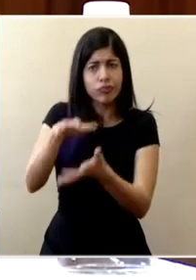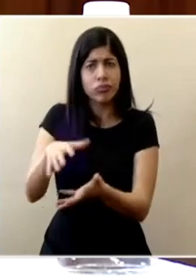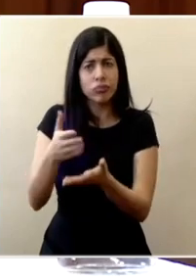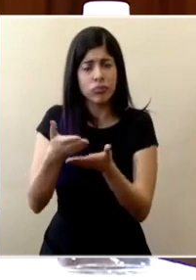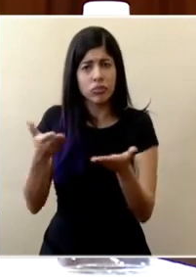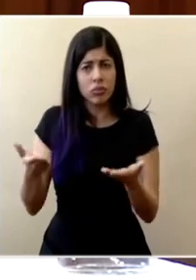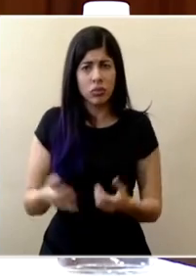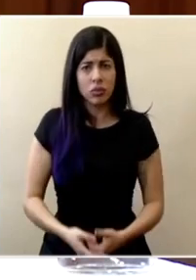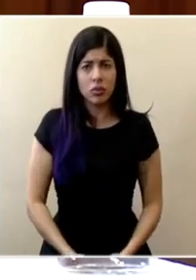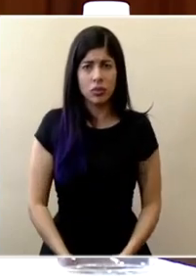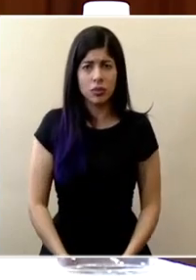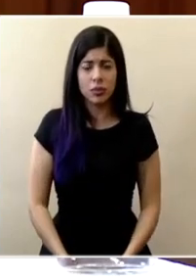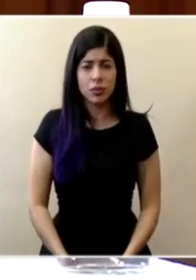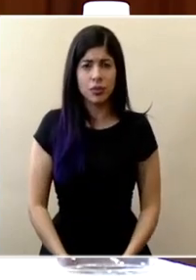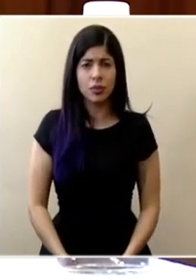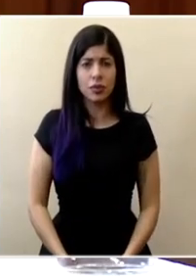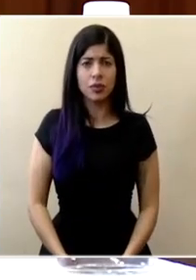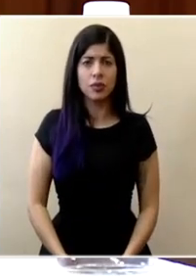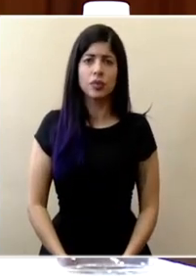implementos?